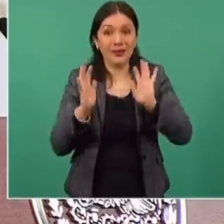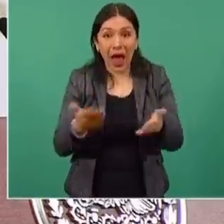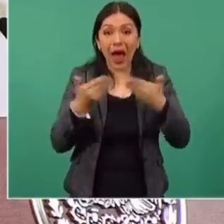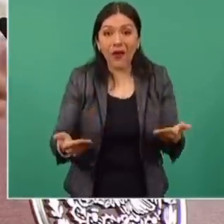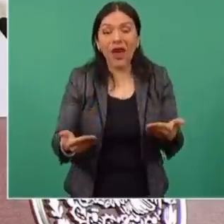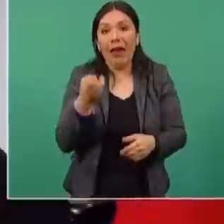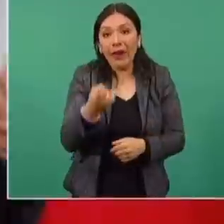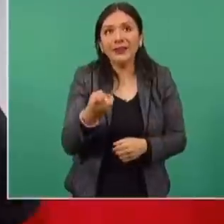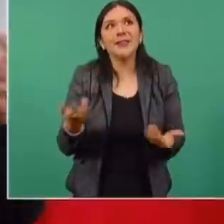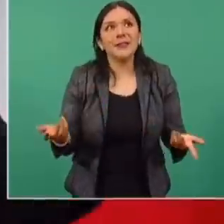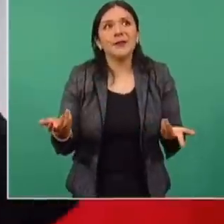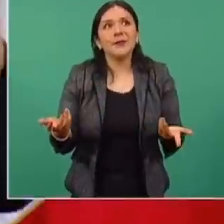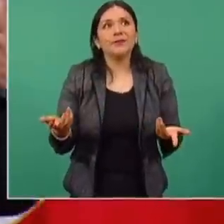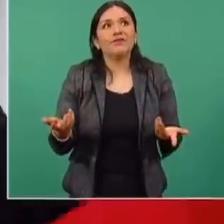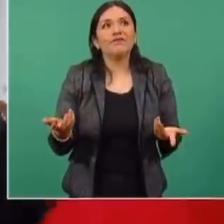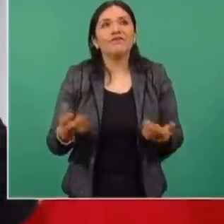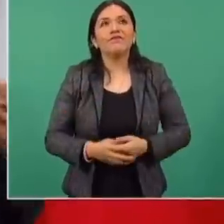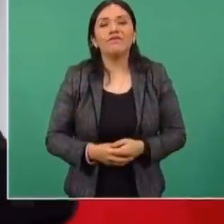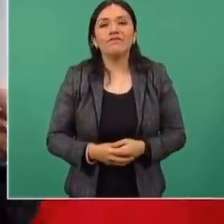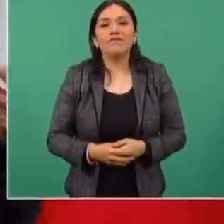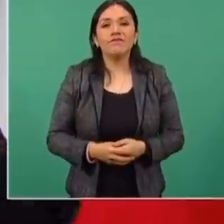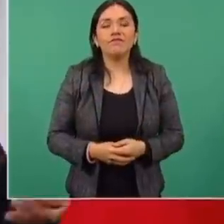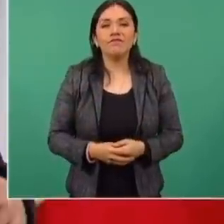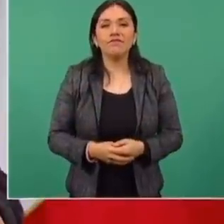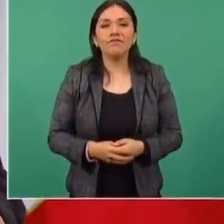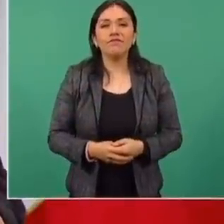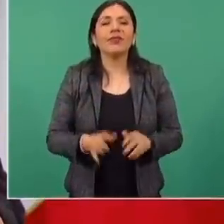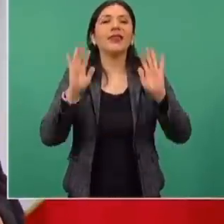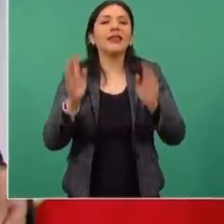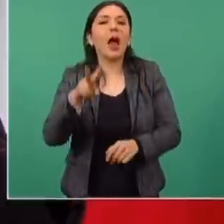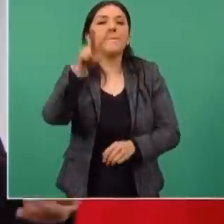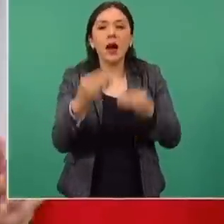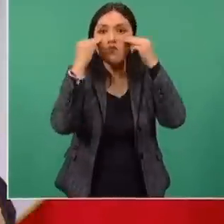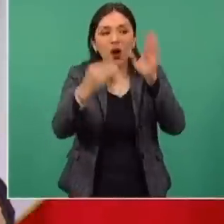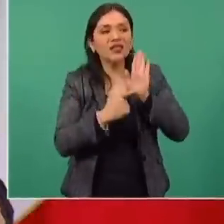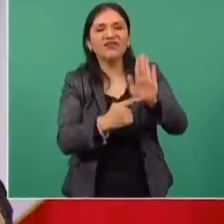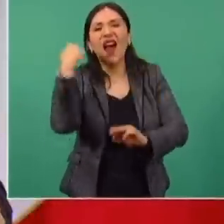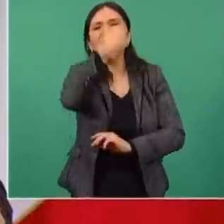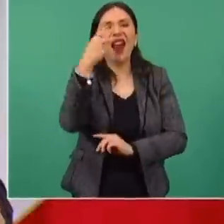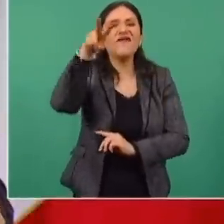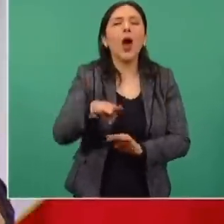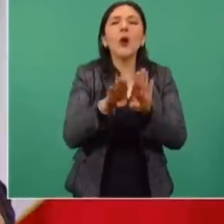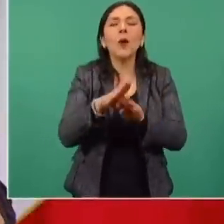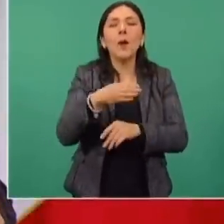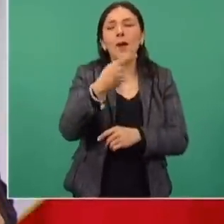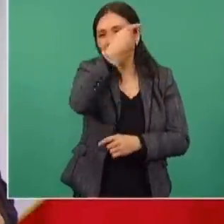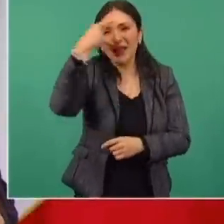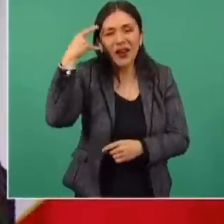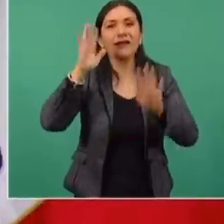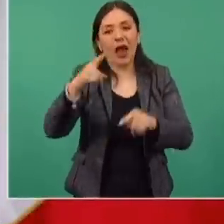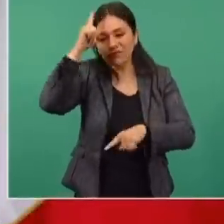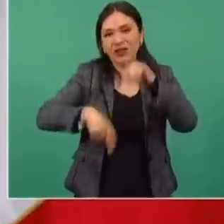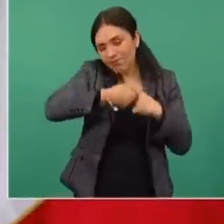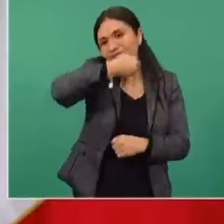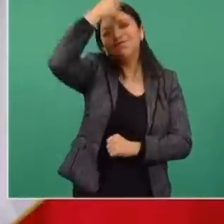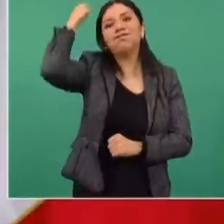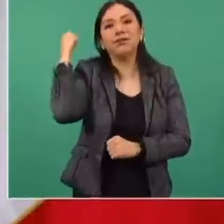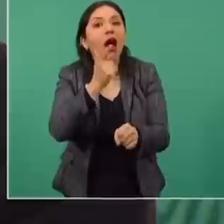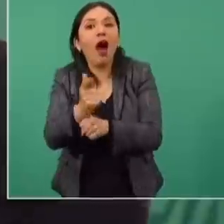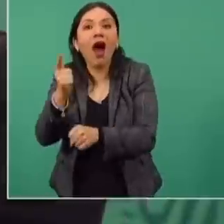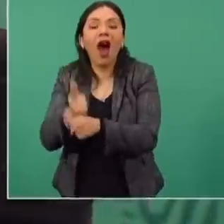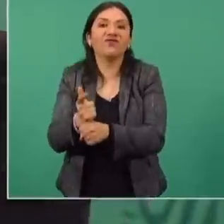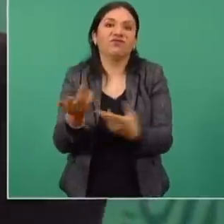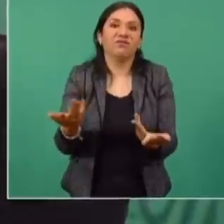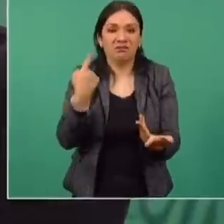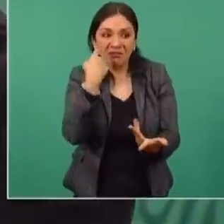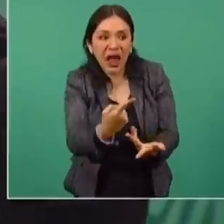se quitan la máscara, muchos, en todos los ámbitos,